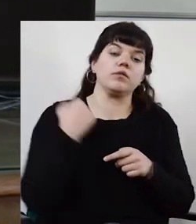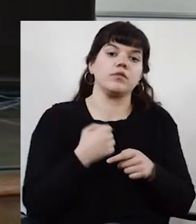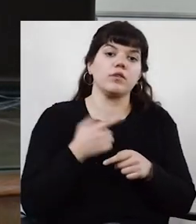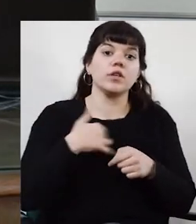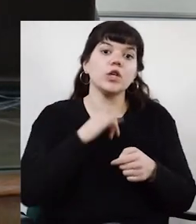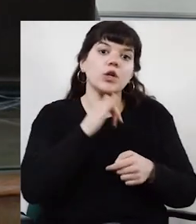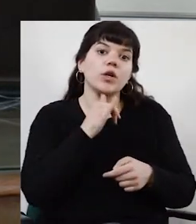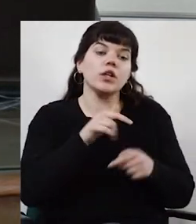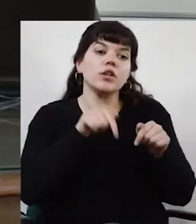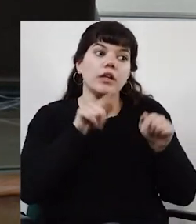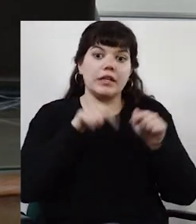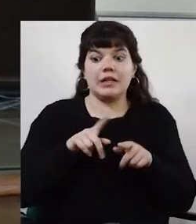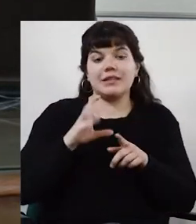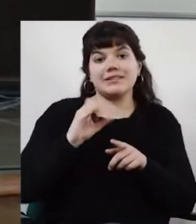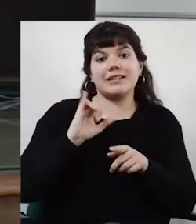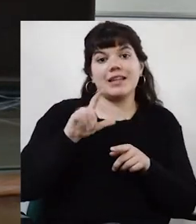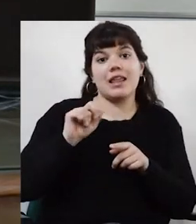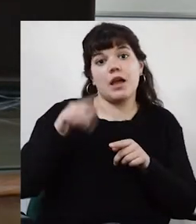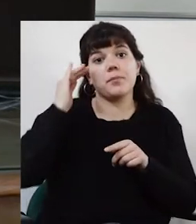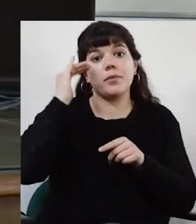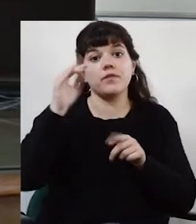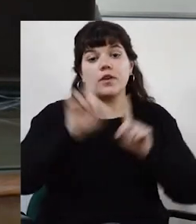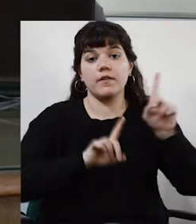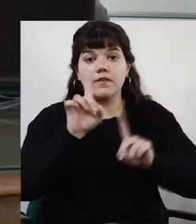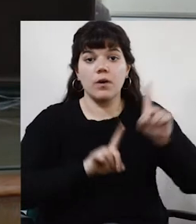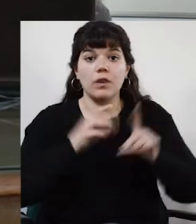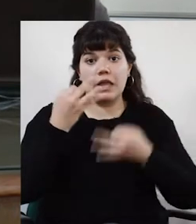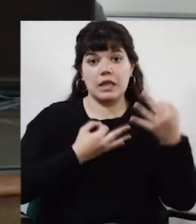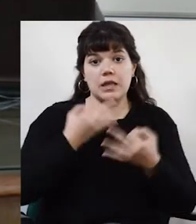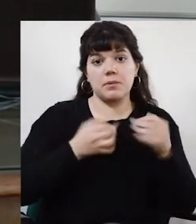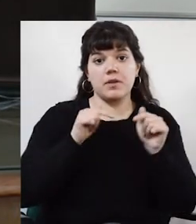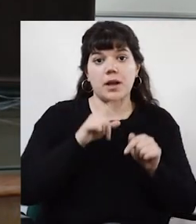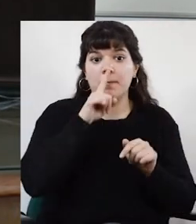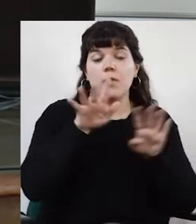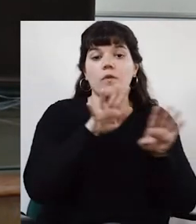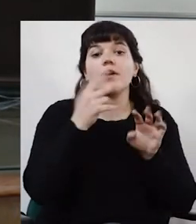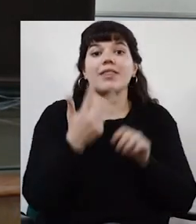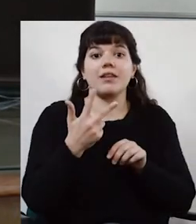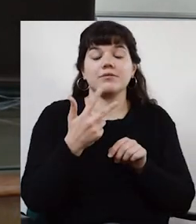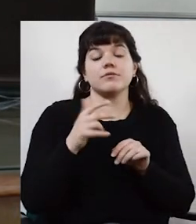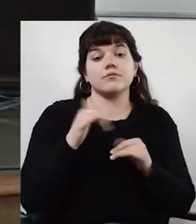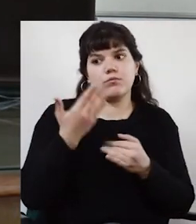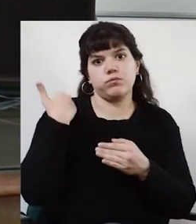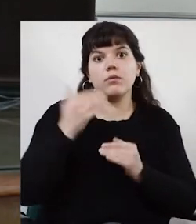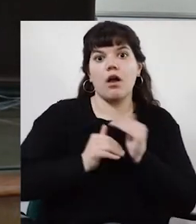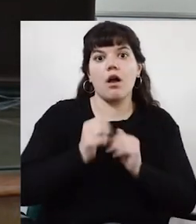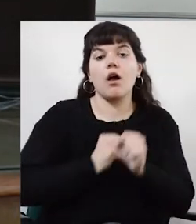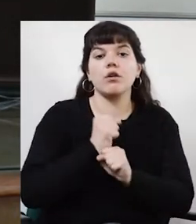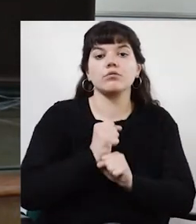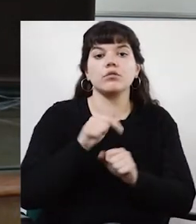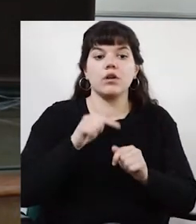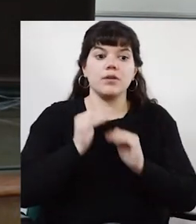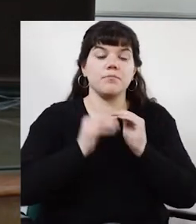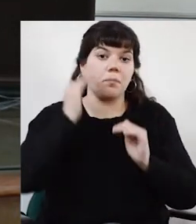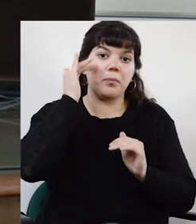Les cuento que Cecilia Fernández es docente de la Universidad de la Facultad de Química desde 1993. Se desempeña como